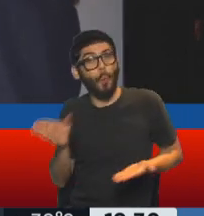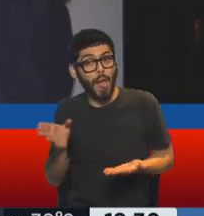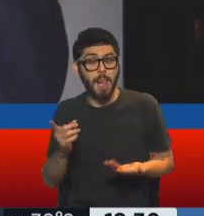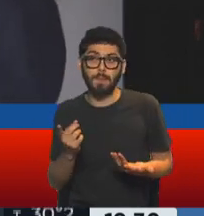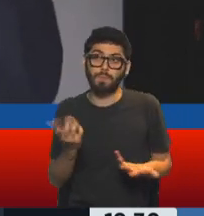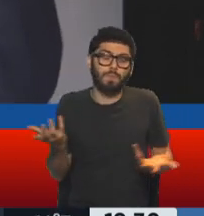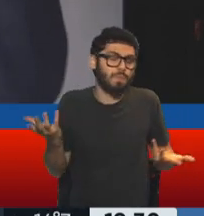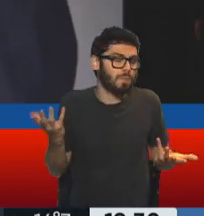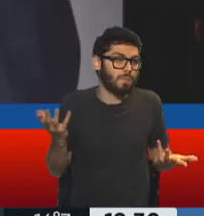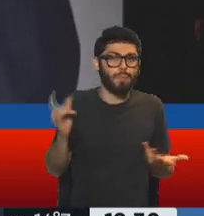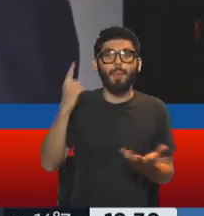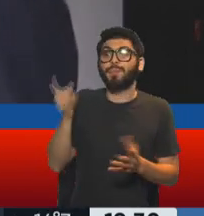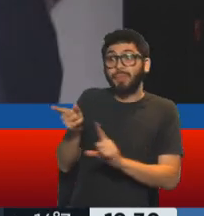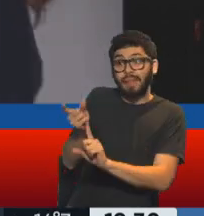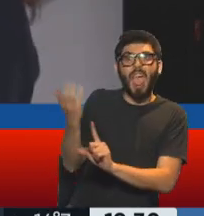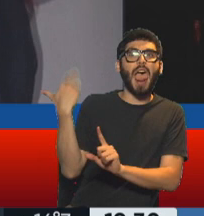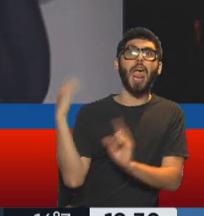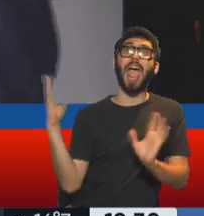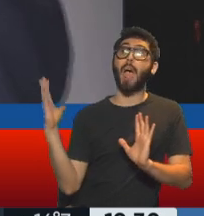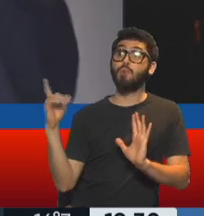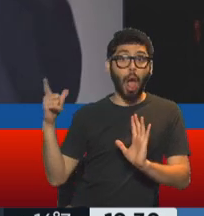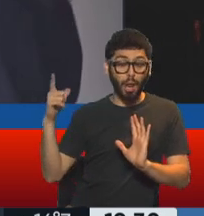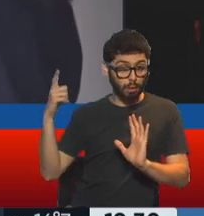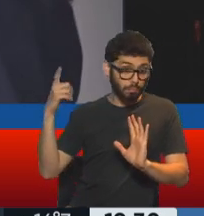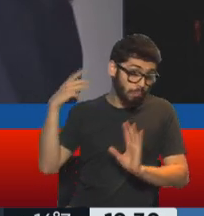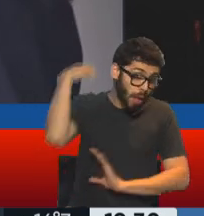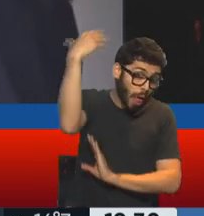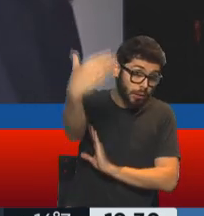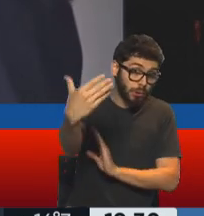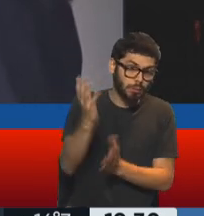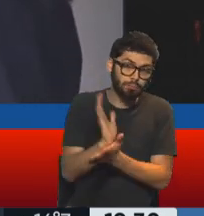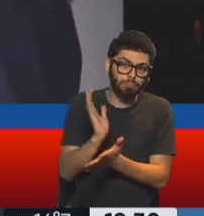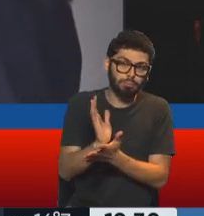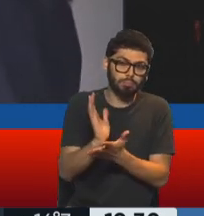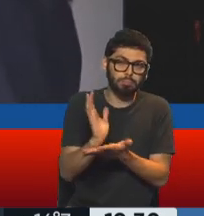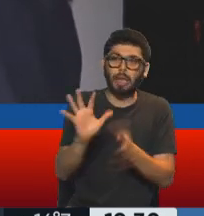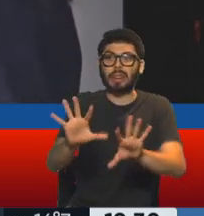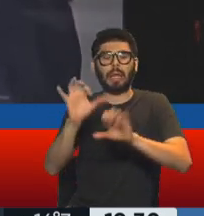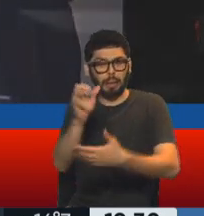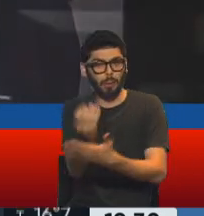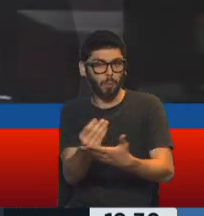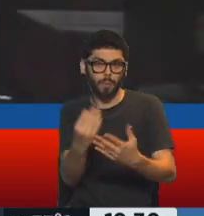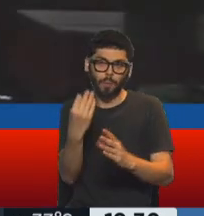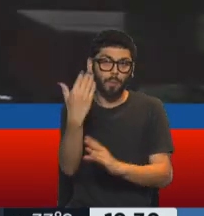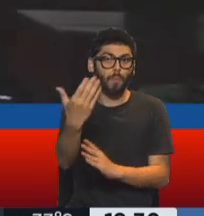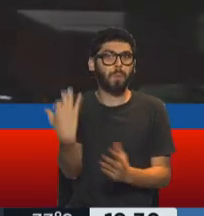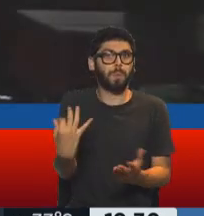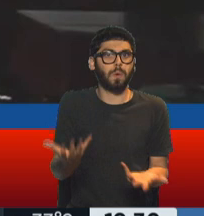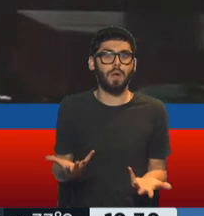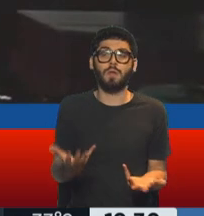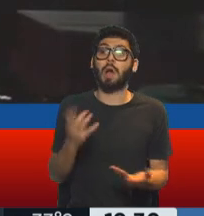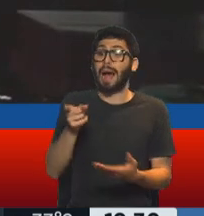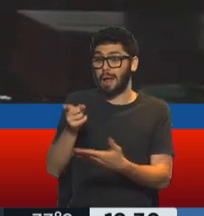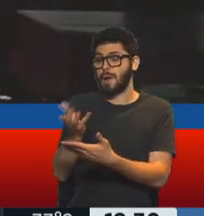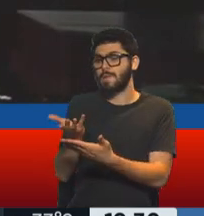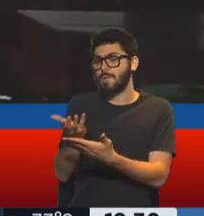es un tipo que se adelantó a su época muchas décadas, y cuyo legado no es